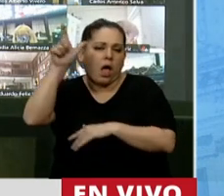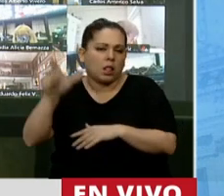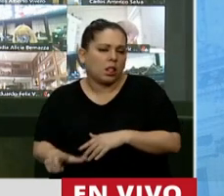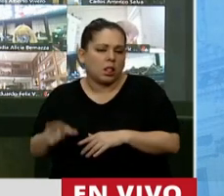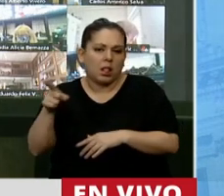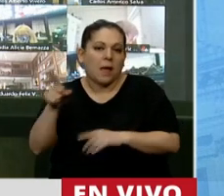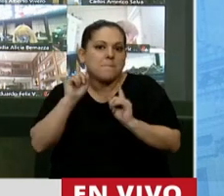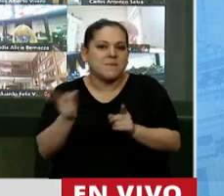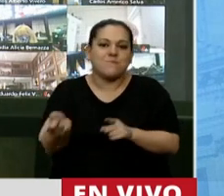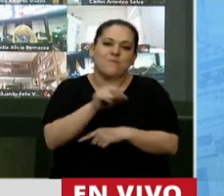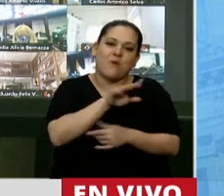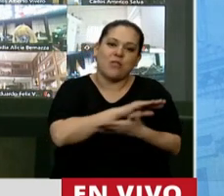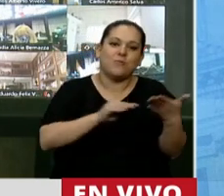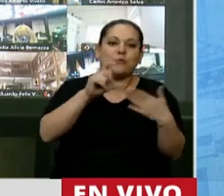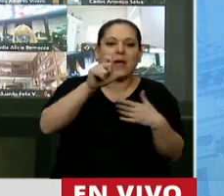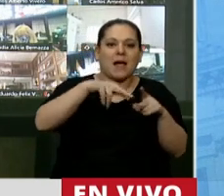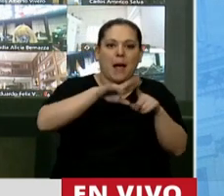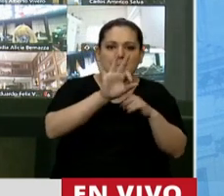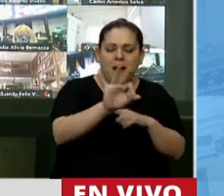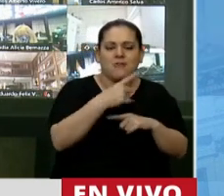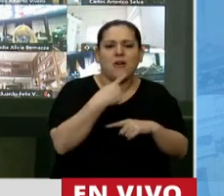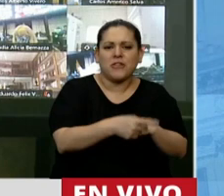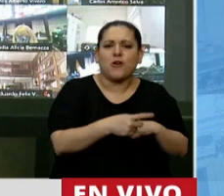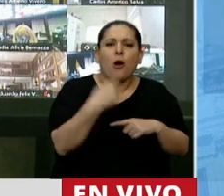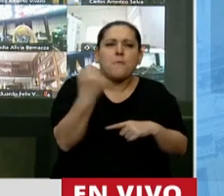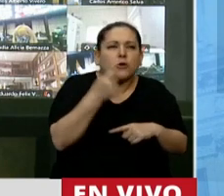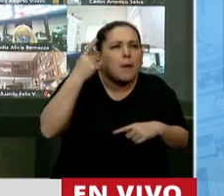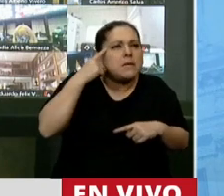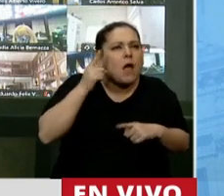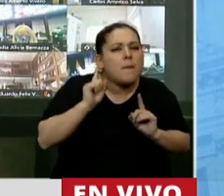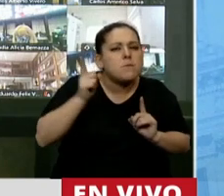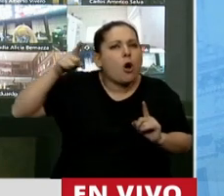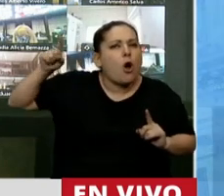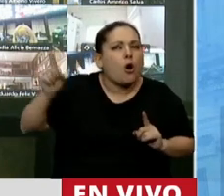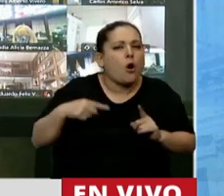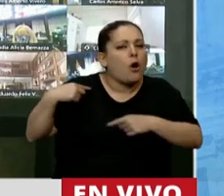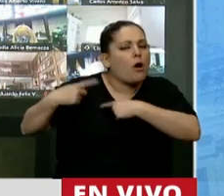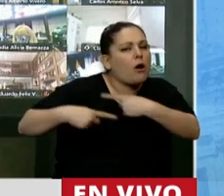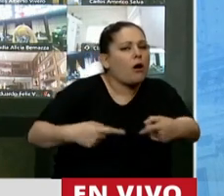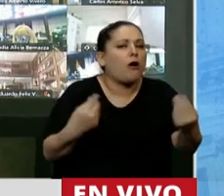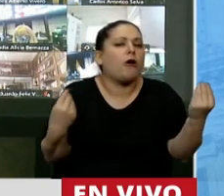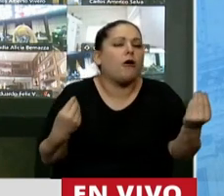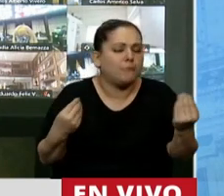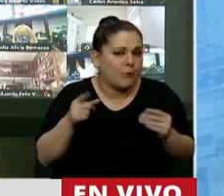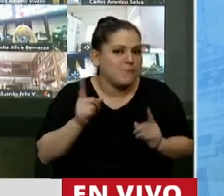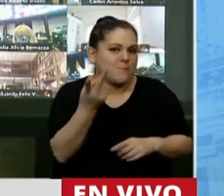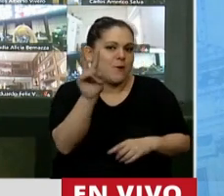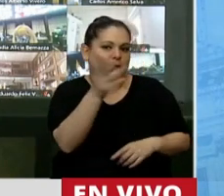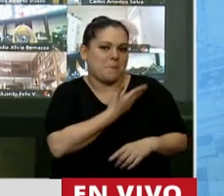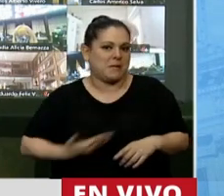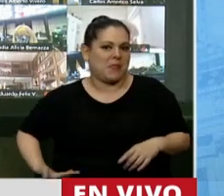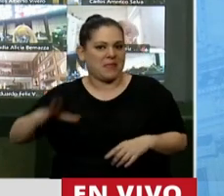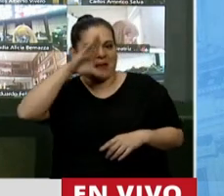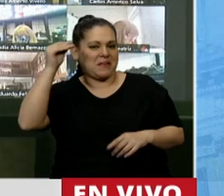diputada Tamaño, es importante recordar de dónde venimos. Eso también lo dice nuestra vicepresidenta